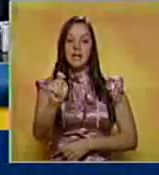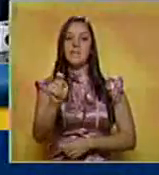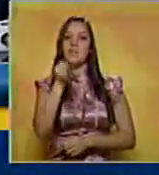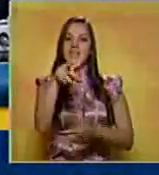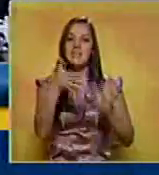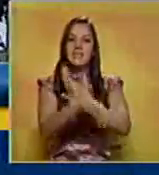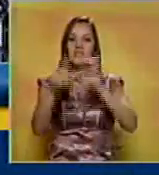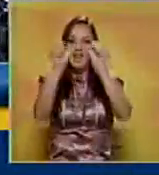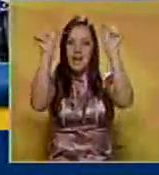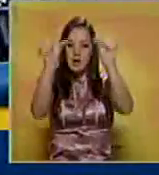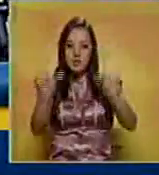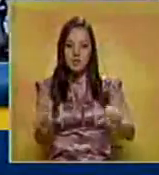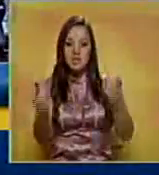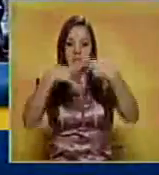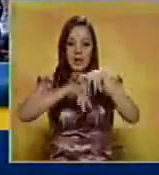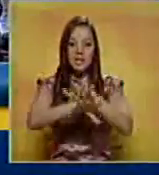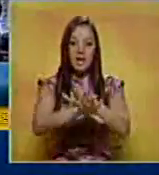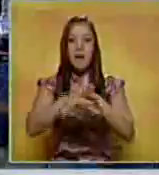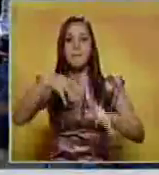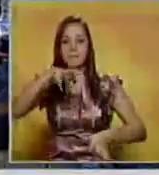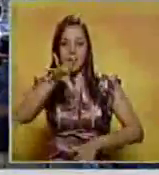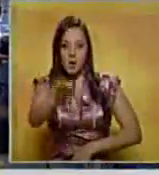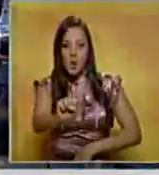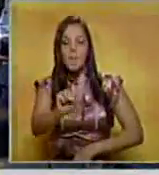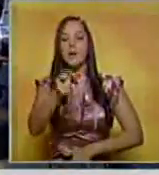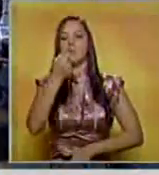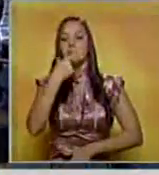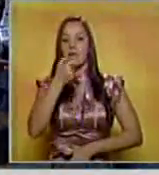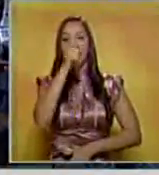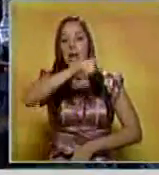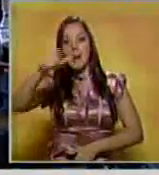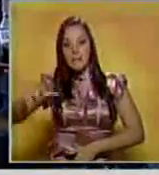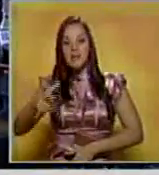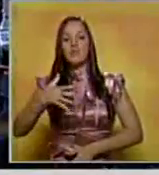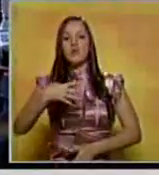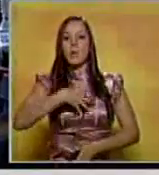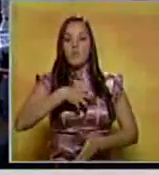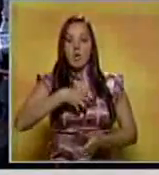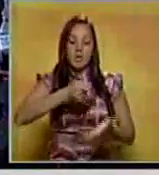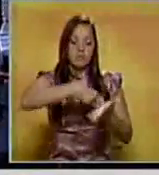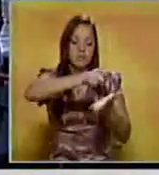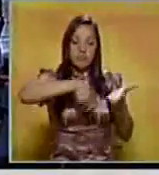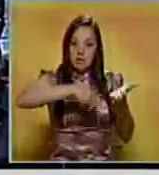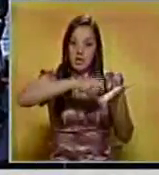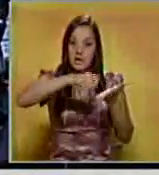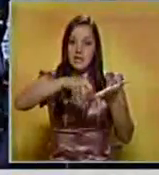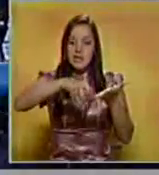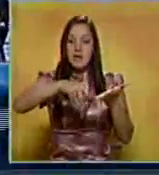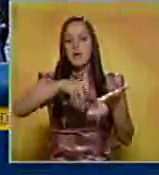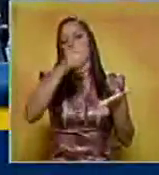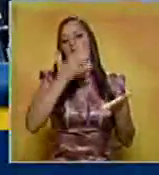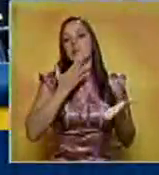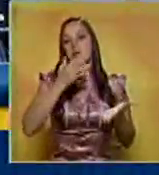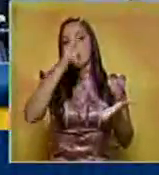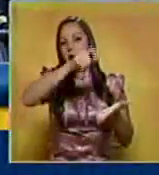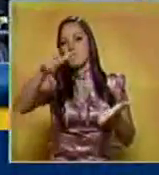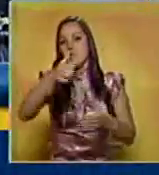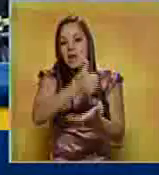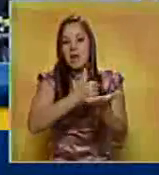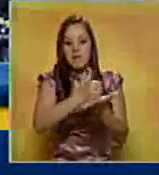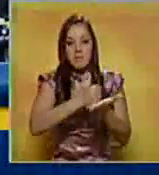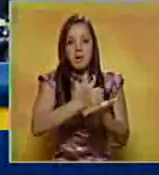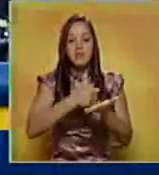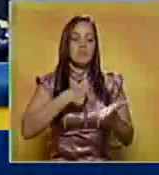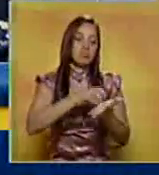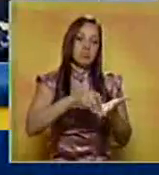para el acceso de medicamentos donde a partir de ahora las personas se inscribirán en las farmacias de su preferencia. Y a través